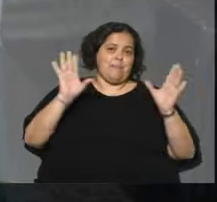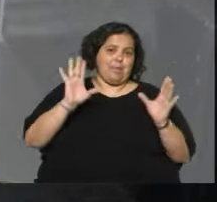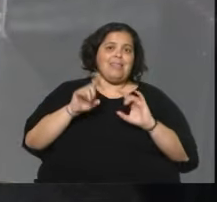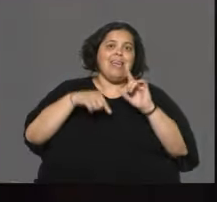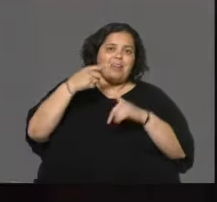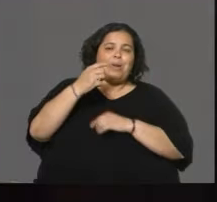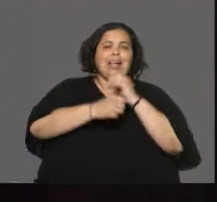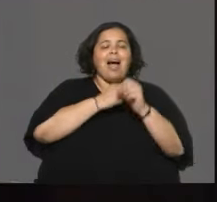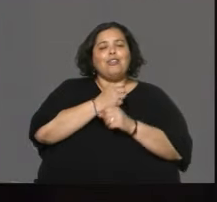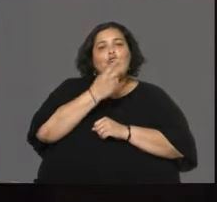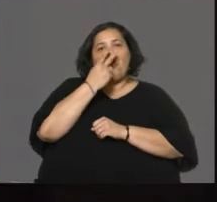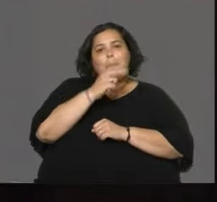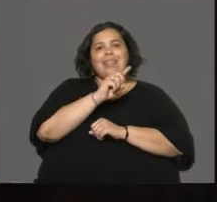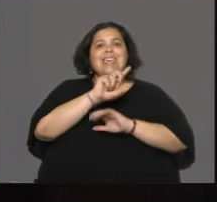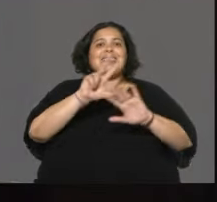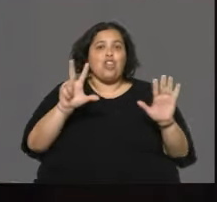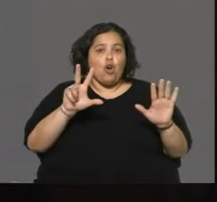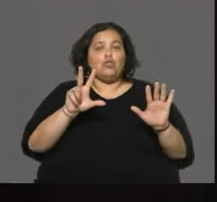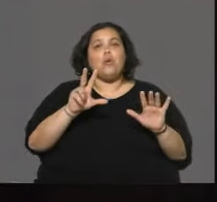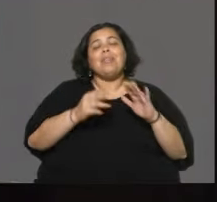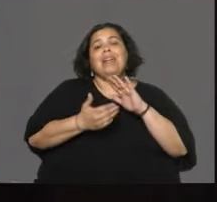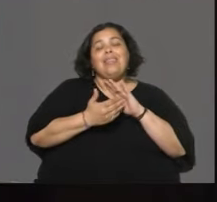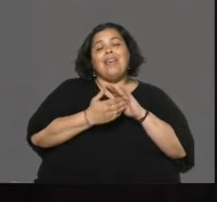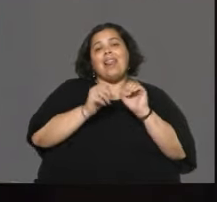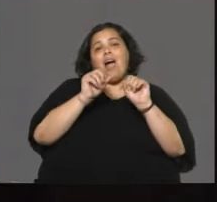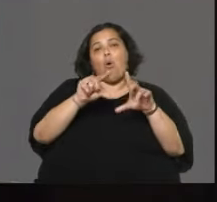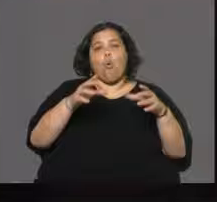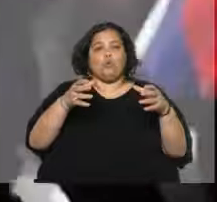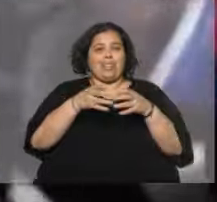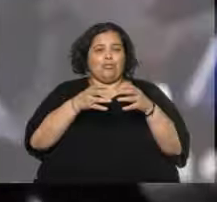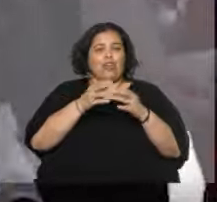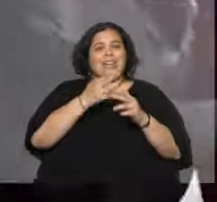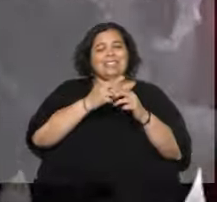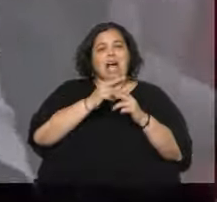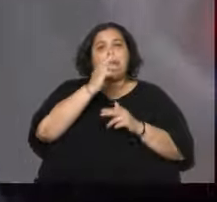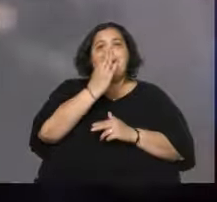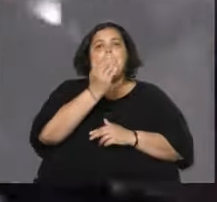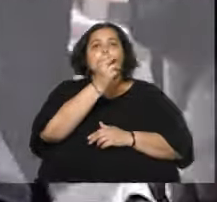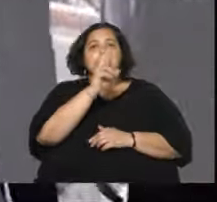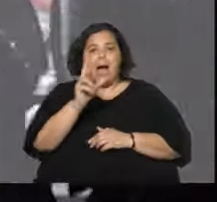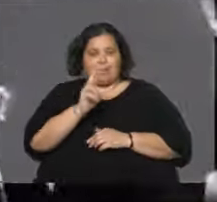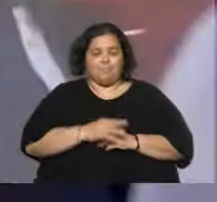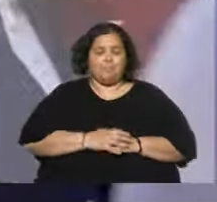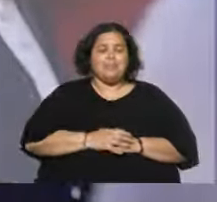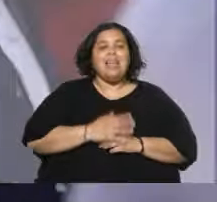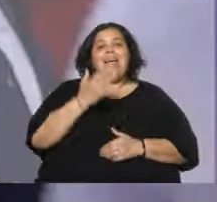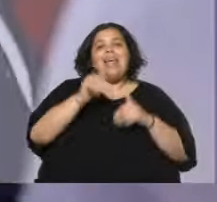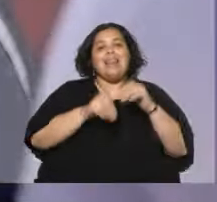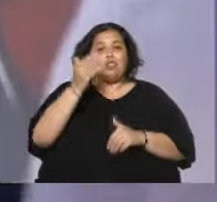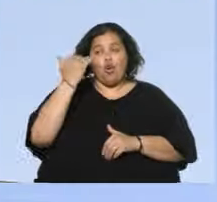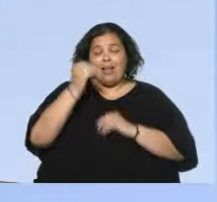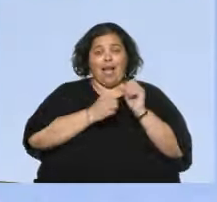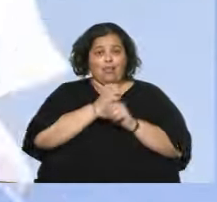2018 lidera el sector PAR, participar, articular, redoblar. En las elecciones internas de 2021 con el